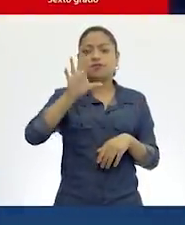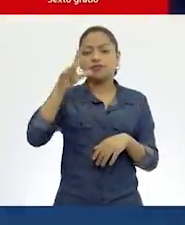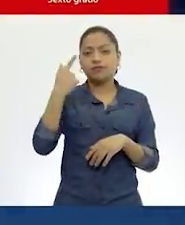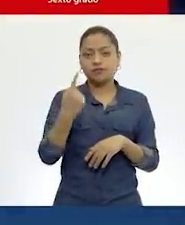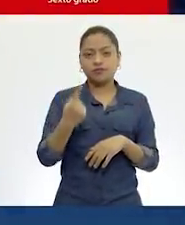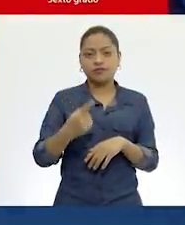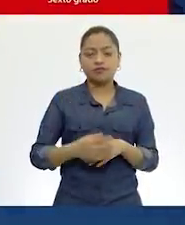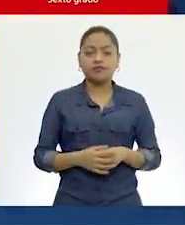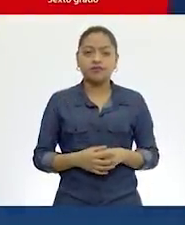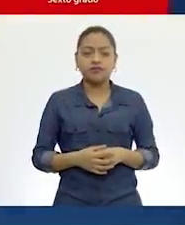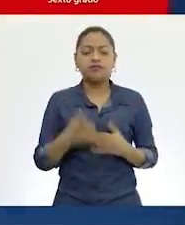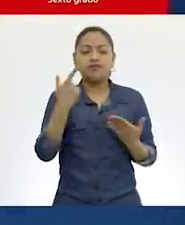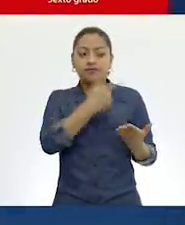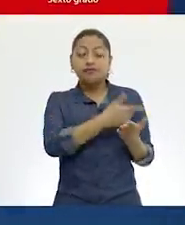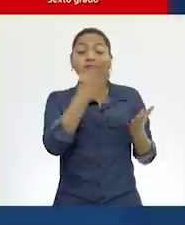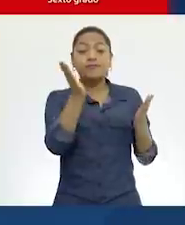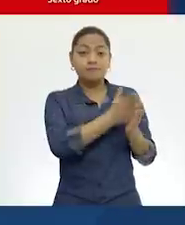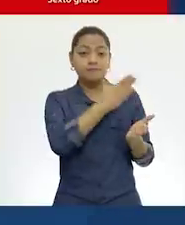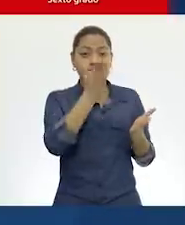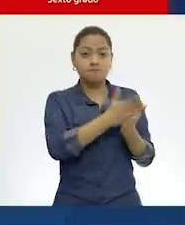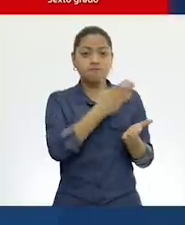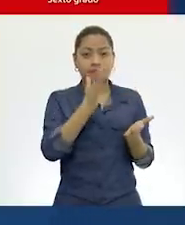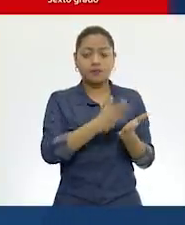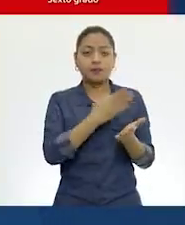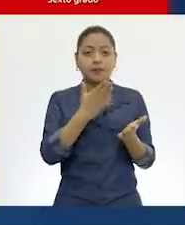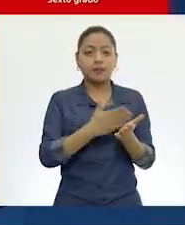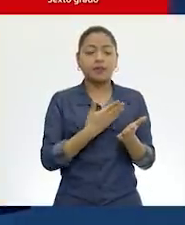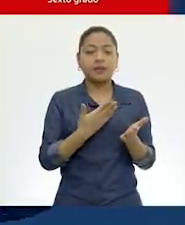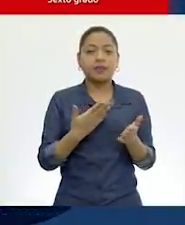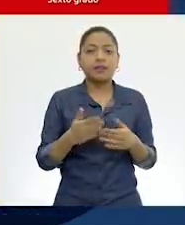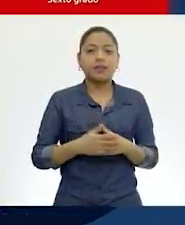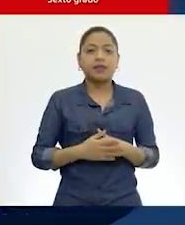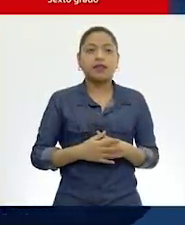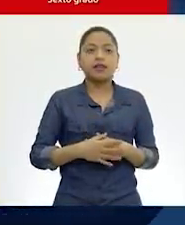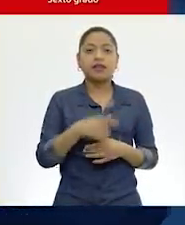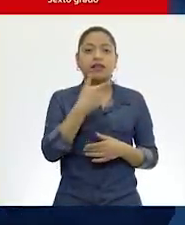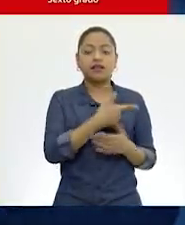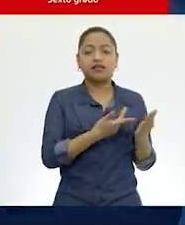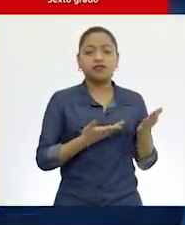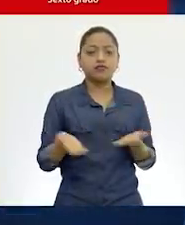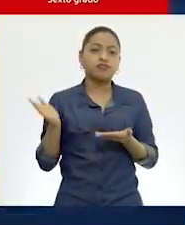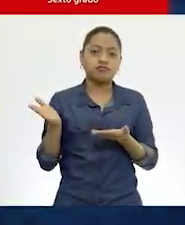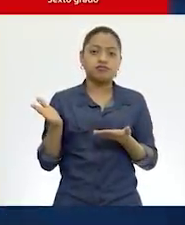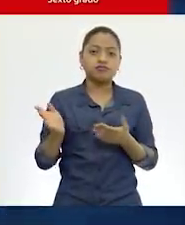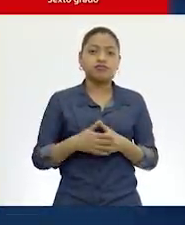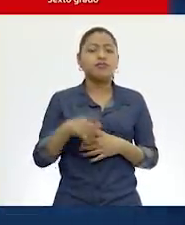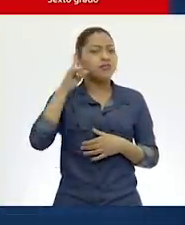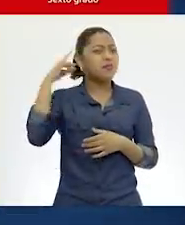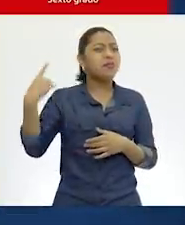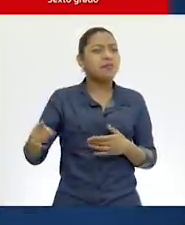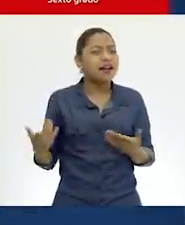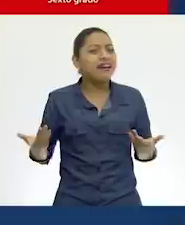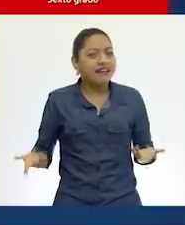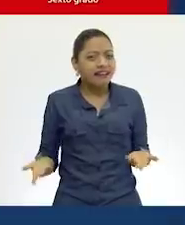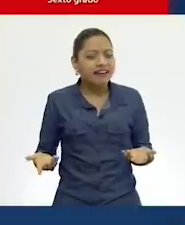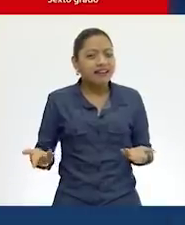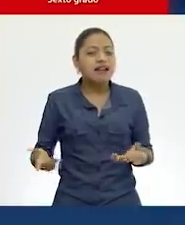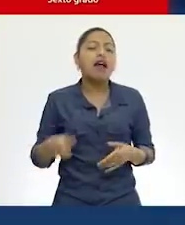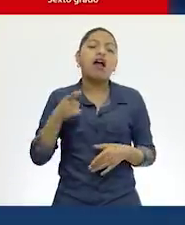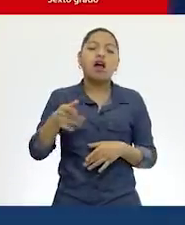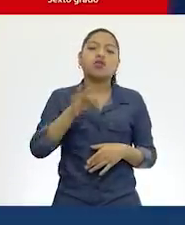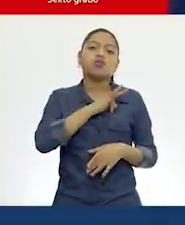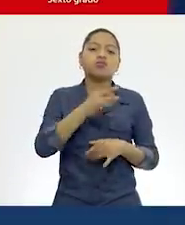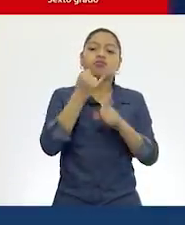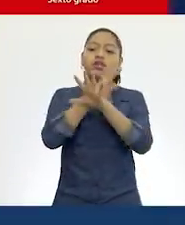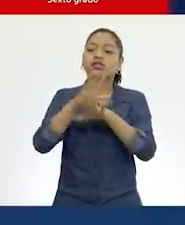donde tenemos precisamente esa invitación a consultar fuentes primarias y hacer